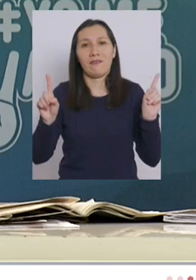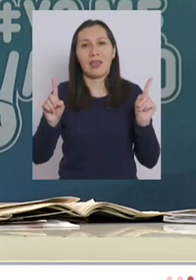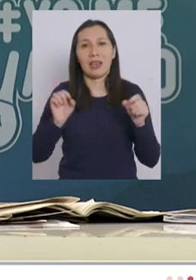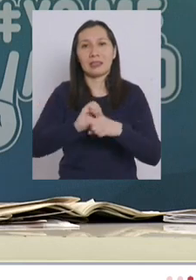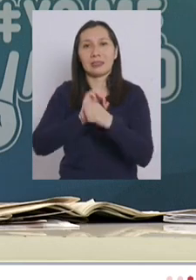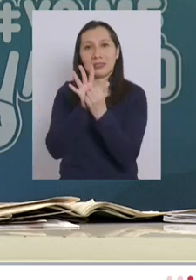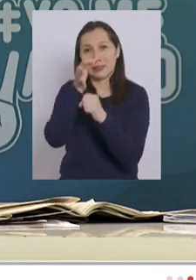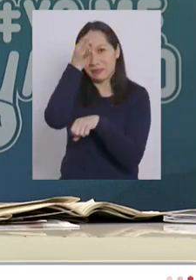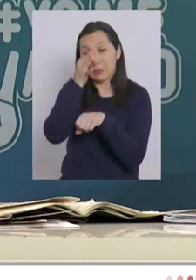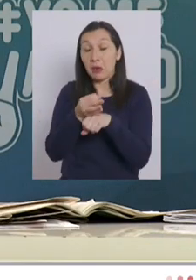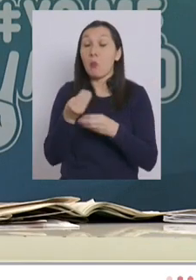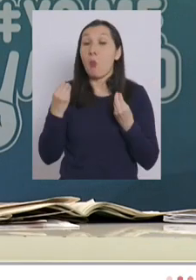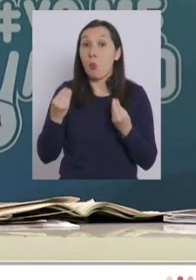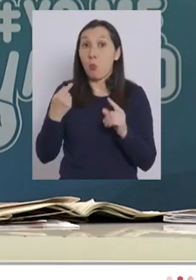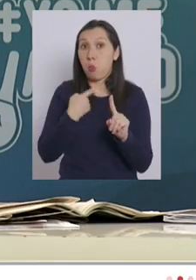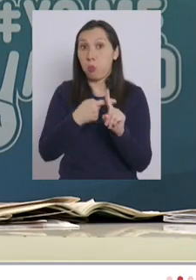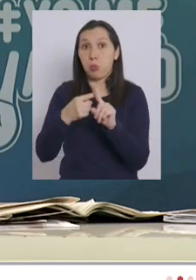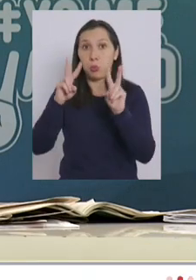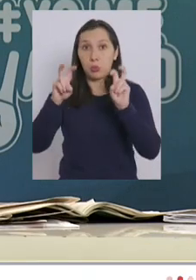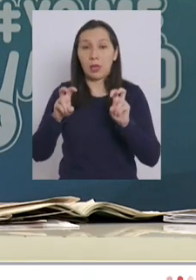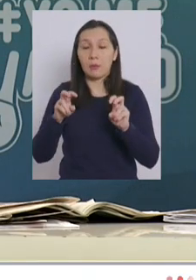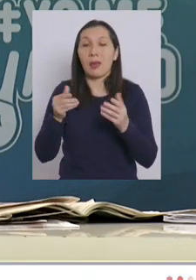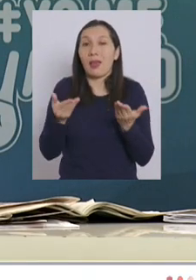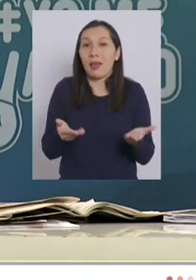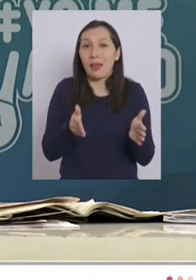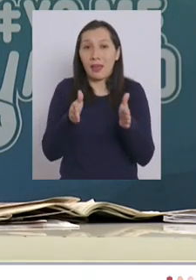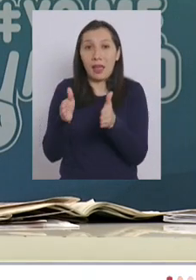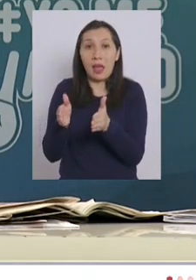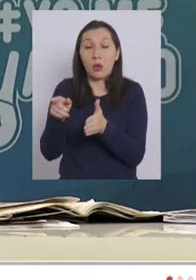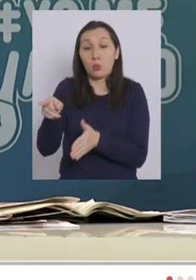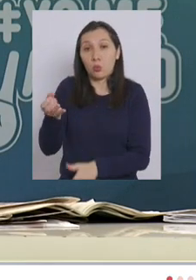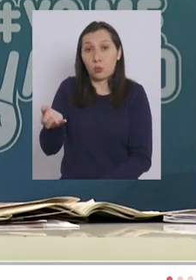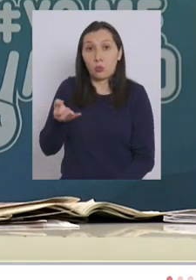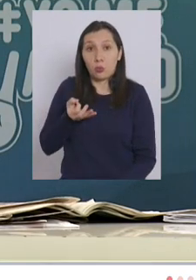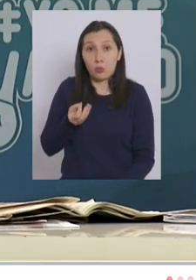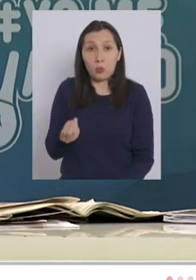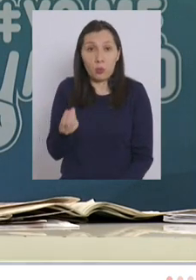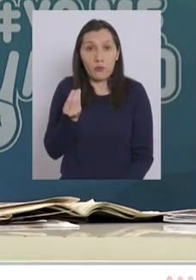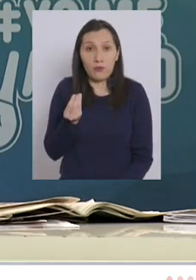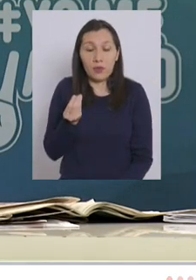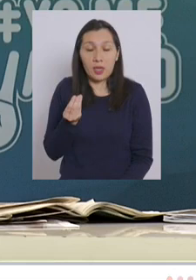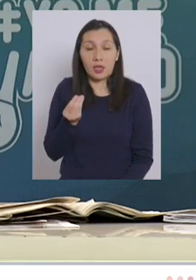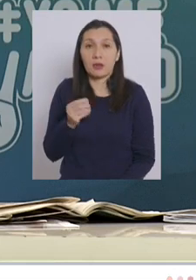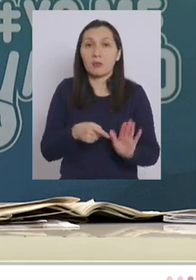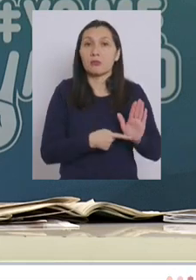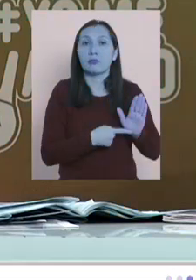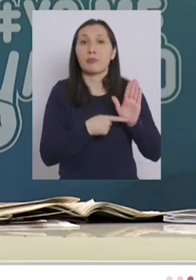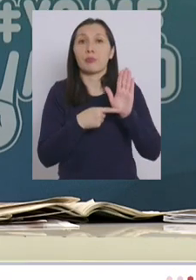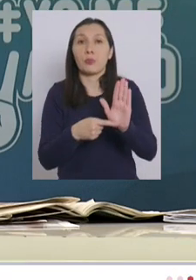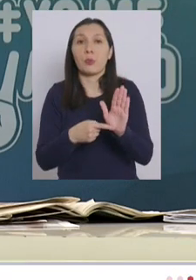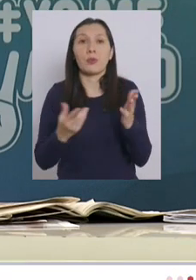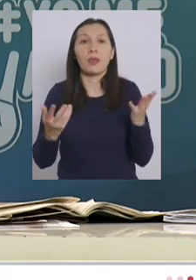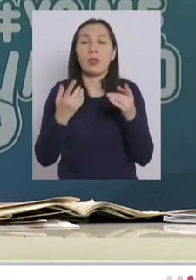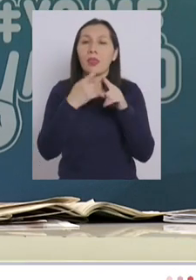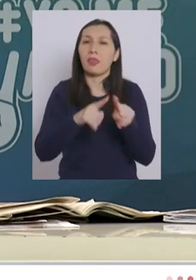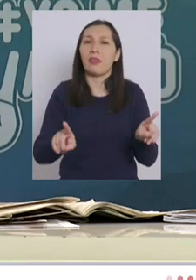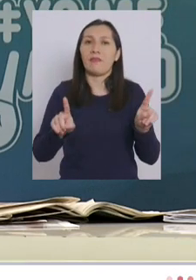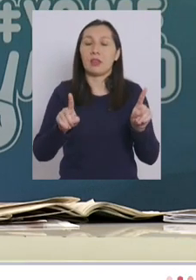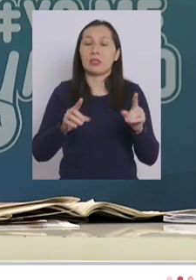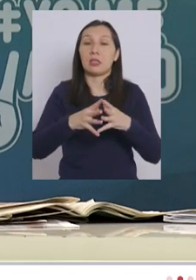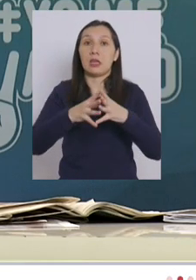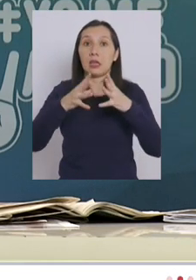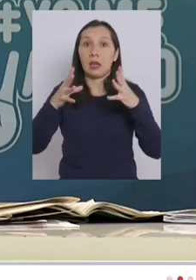pandemia y noticias muy positivas en este caso como usted muy bien dice se destacan las diferencias